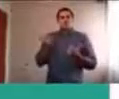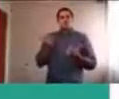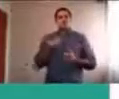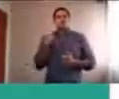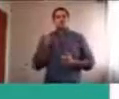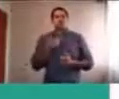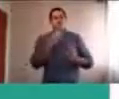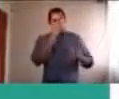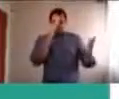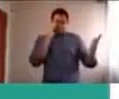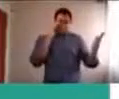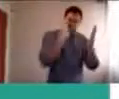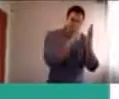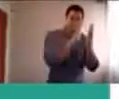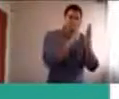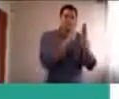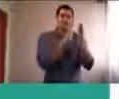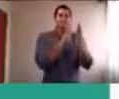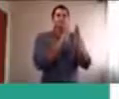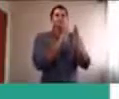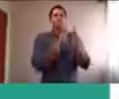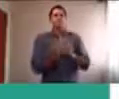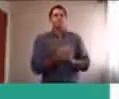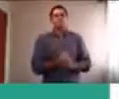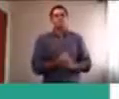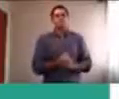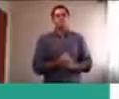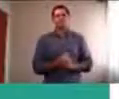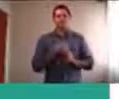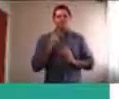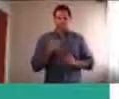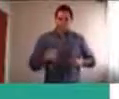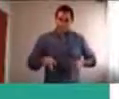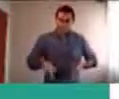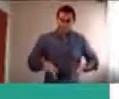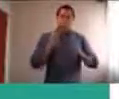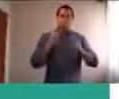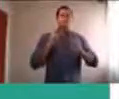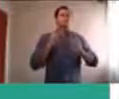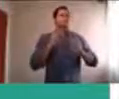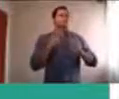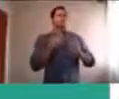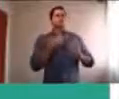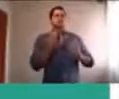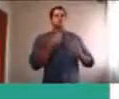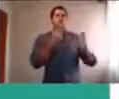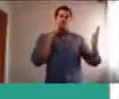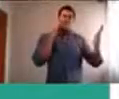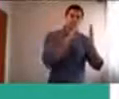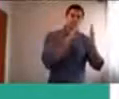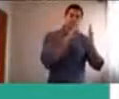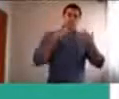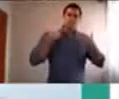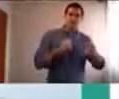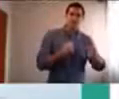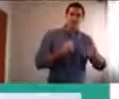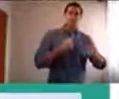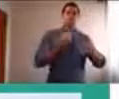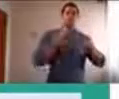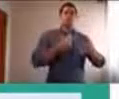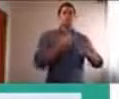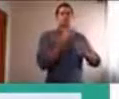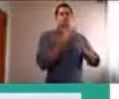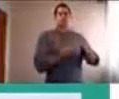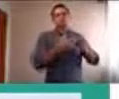esas frustraciones, o esas incomodidades, bueno, mejor la vamos a poder surfear, ¿no? Claro. Bien,